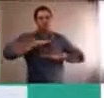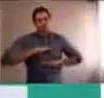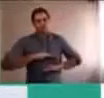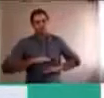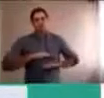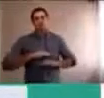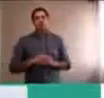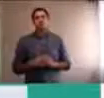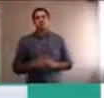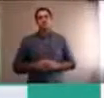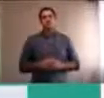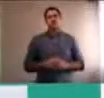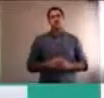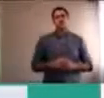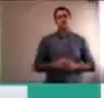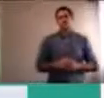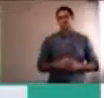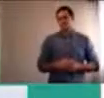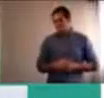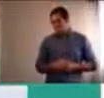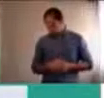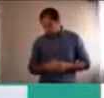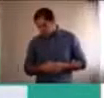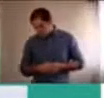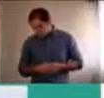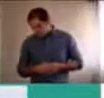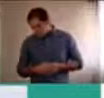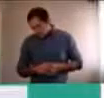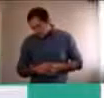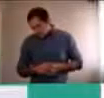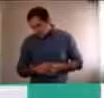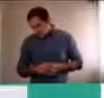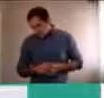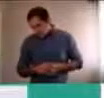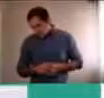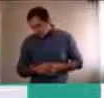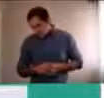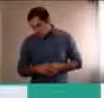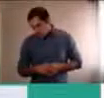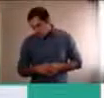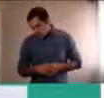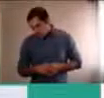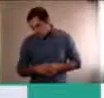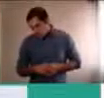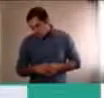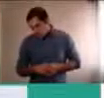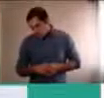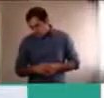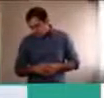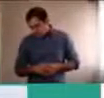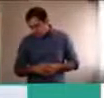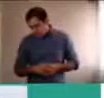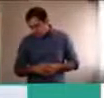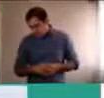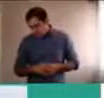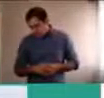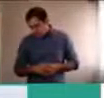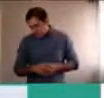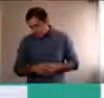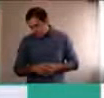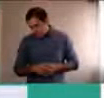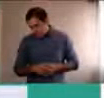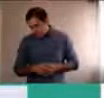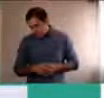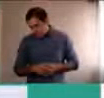únicos, somos todos seres diferentes, y los recursos que cada uno vaya a poder detectar, y experimentar, y después utilizar